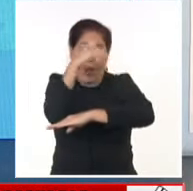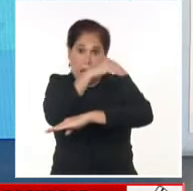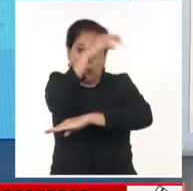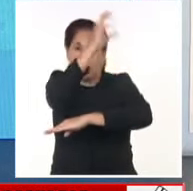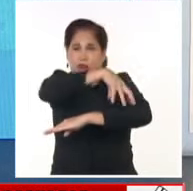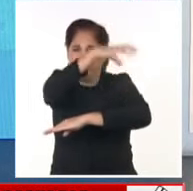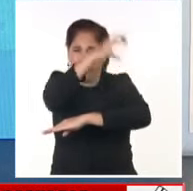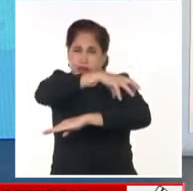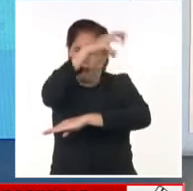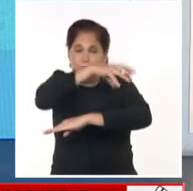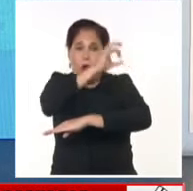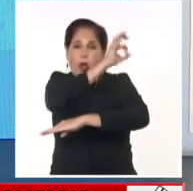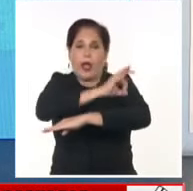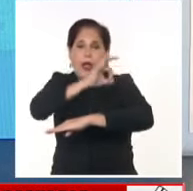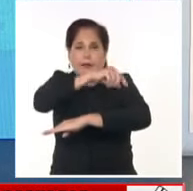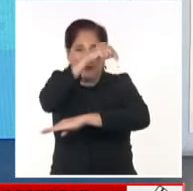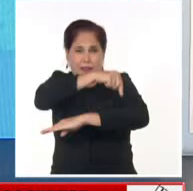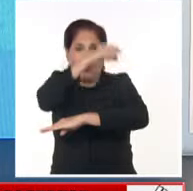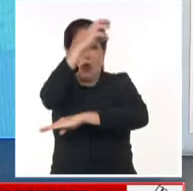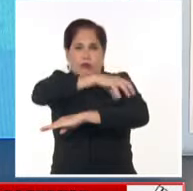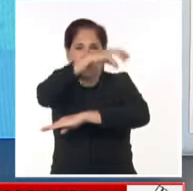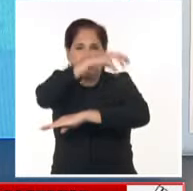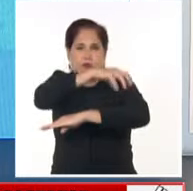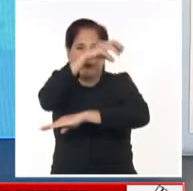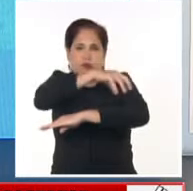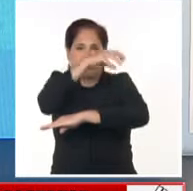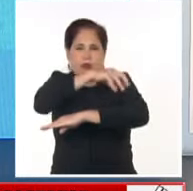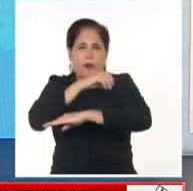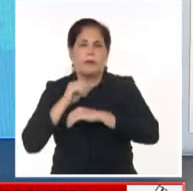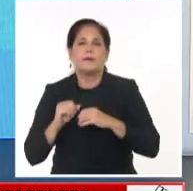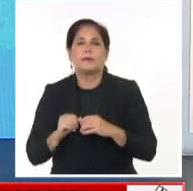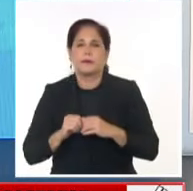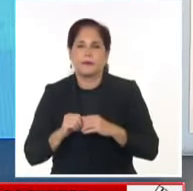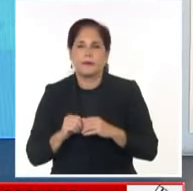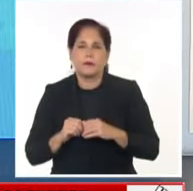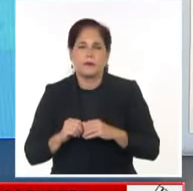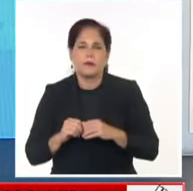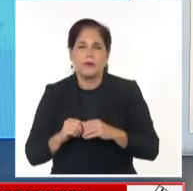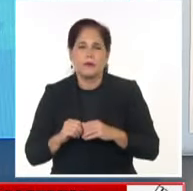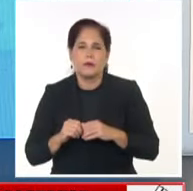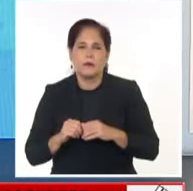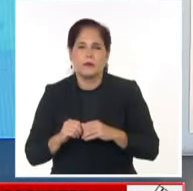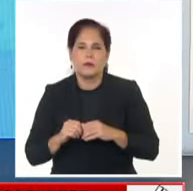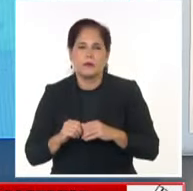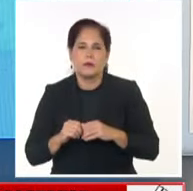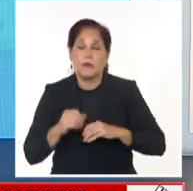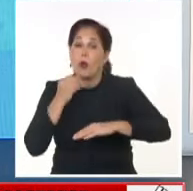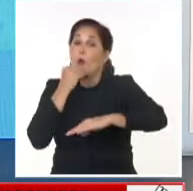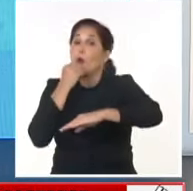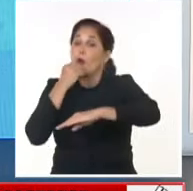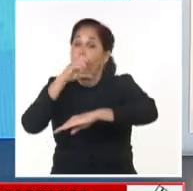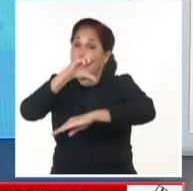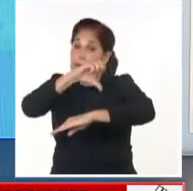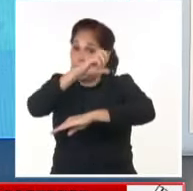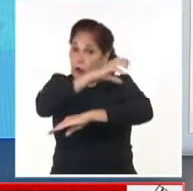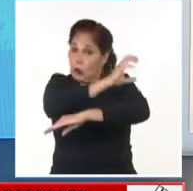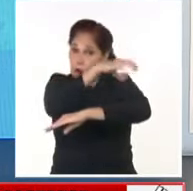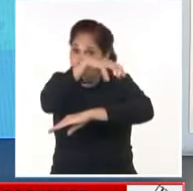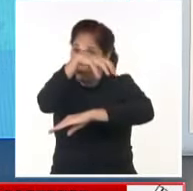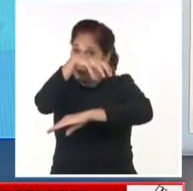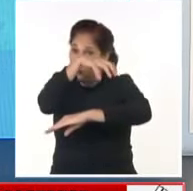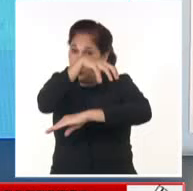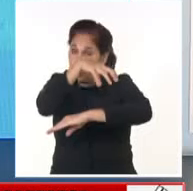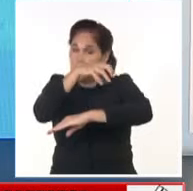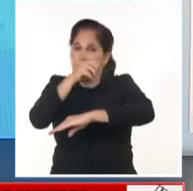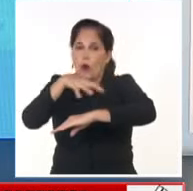sobre todo en zonas de la región oriental, también se van a extender durante horas de la tarde a localidades del centro del país. En el caso del occidente, condiciones en